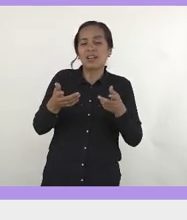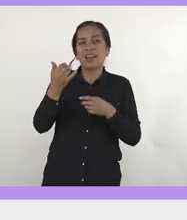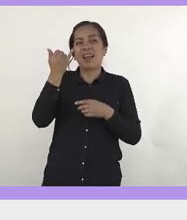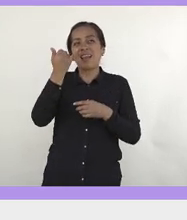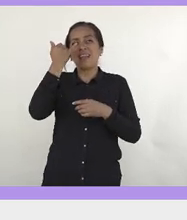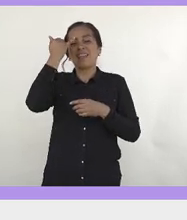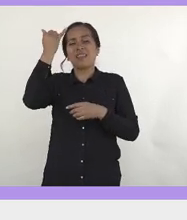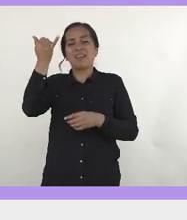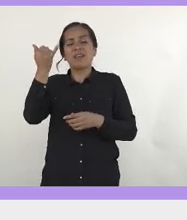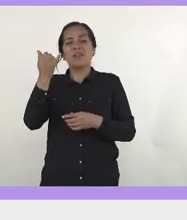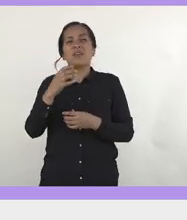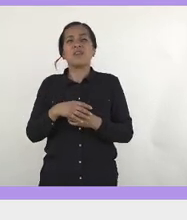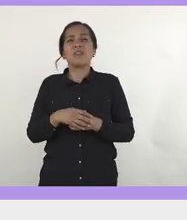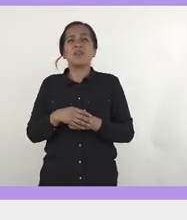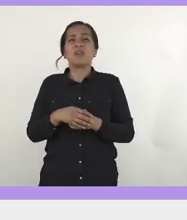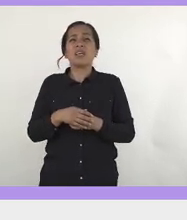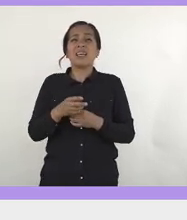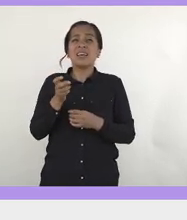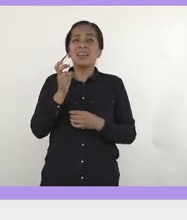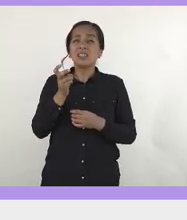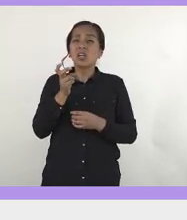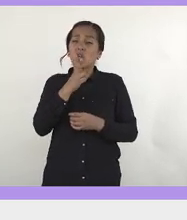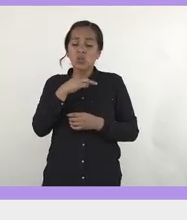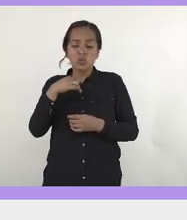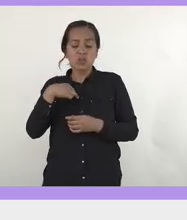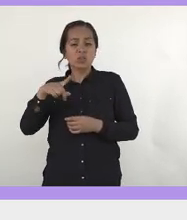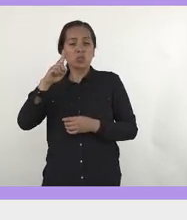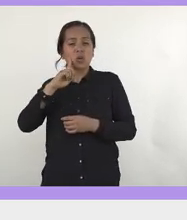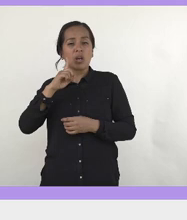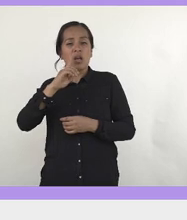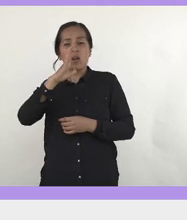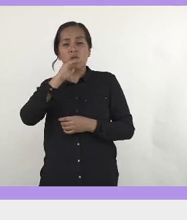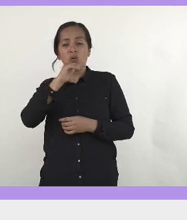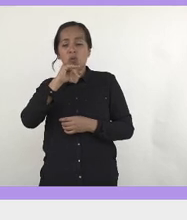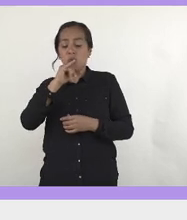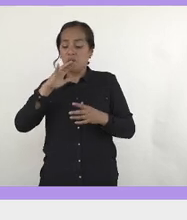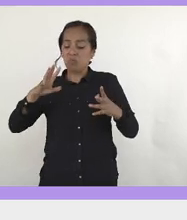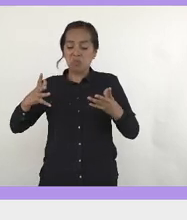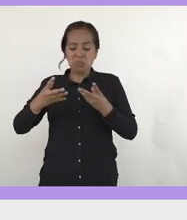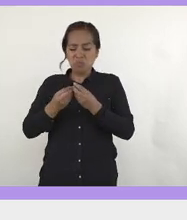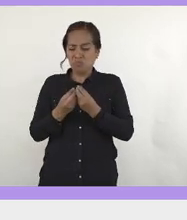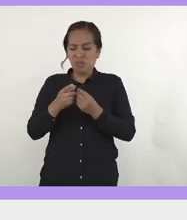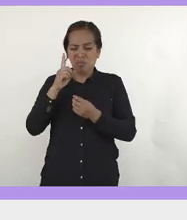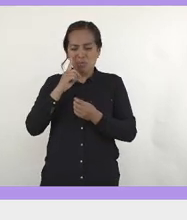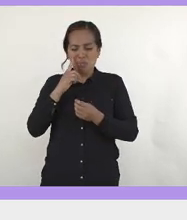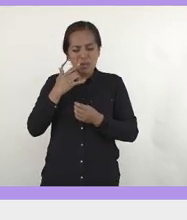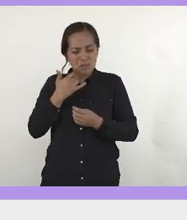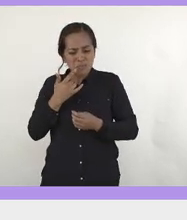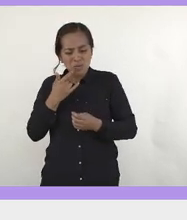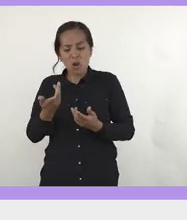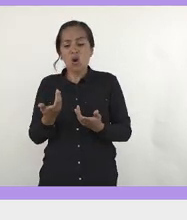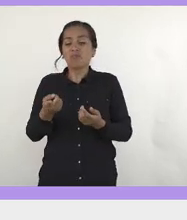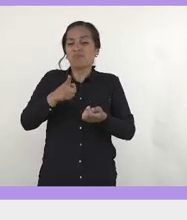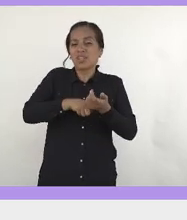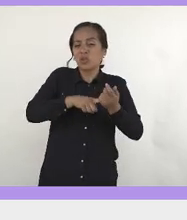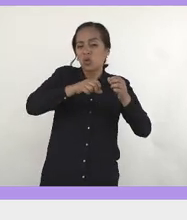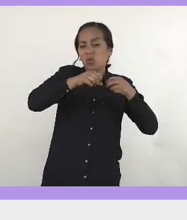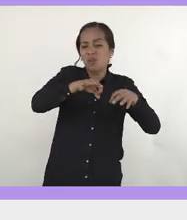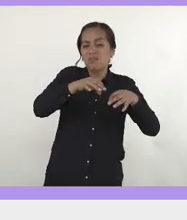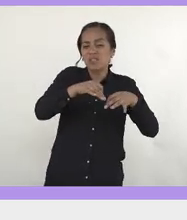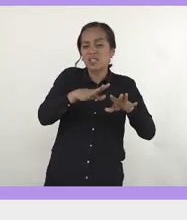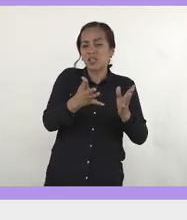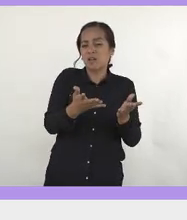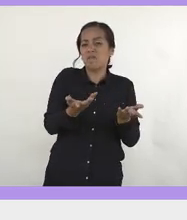y tenemos que romper con este discurso de que nosotros las mujeres no podemos hacer cosas juntas, de que no podemos estar en una oficina, de que un